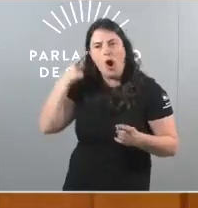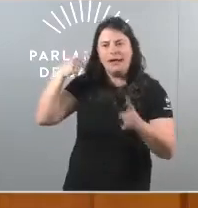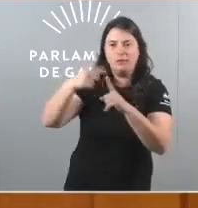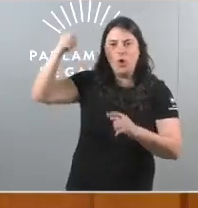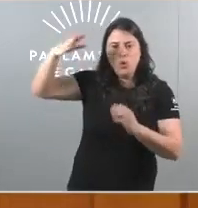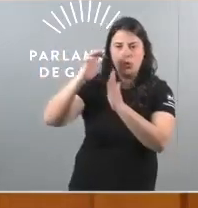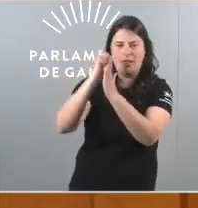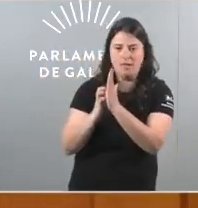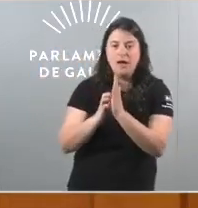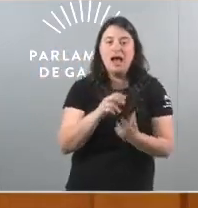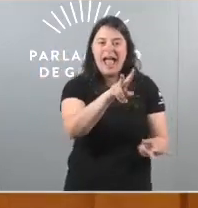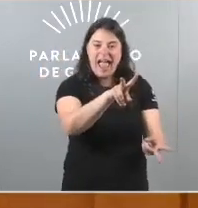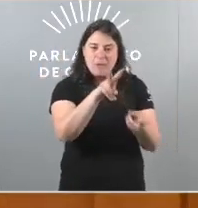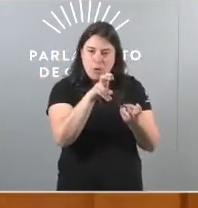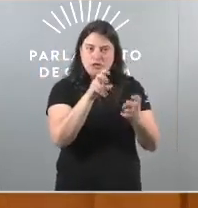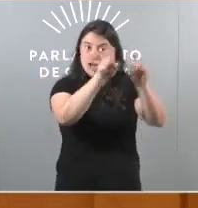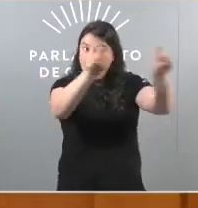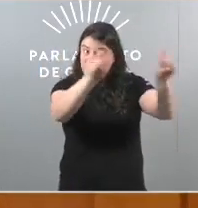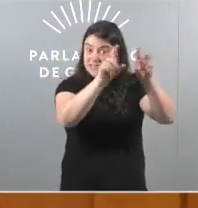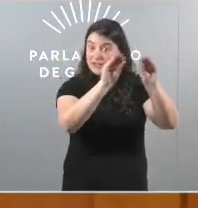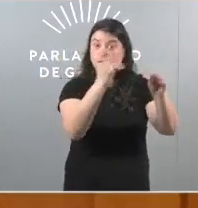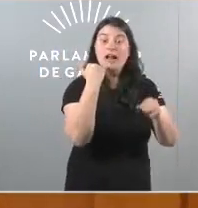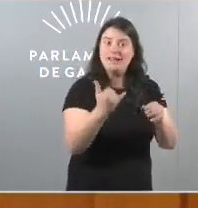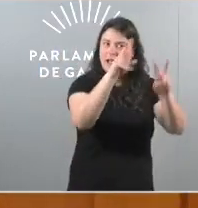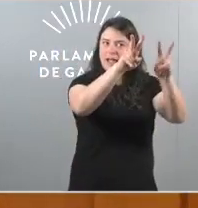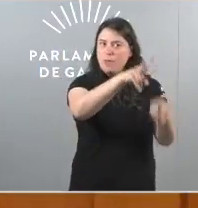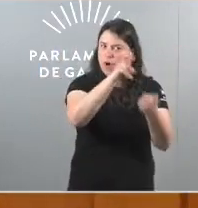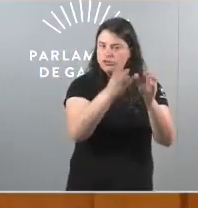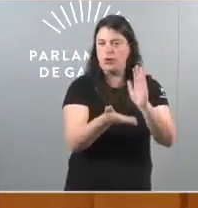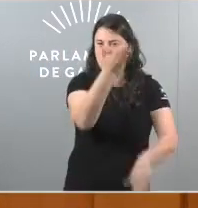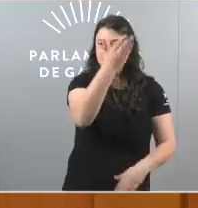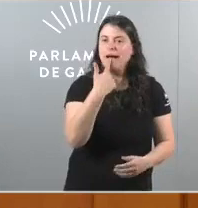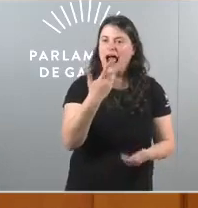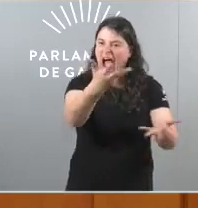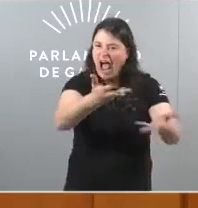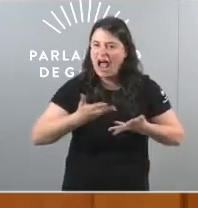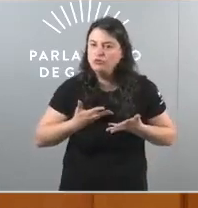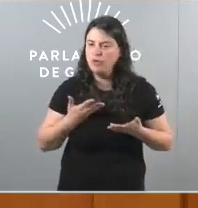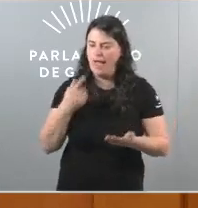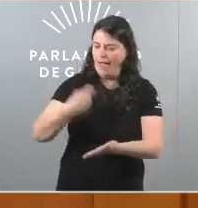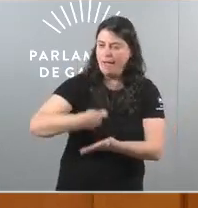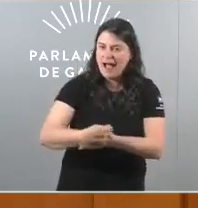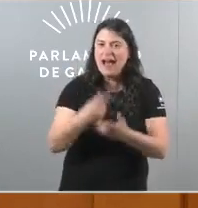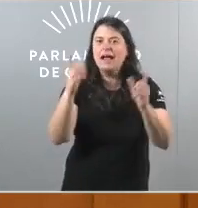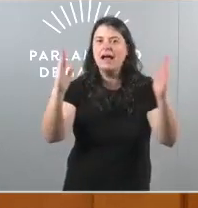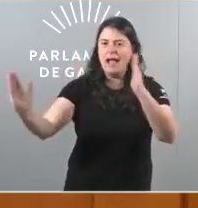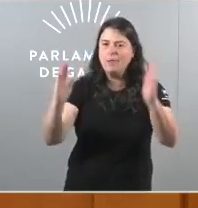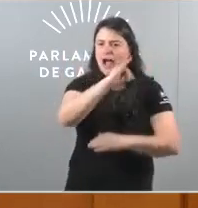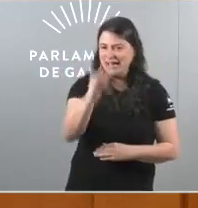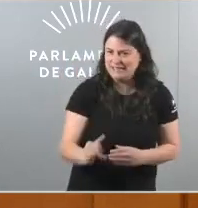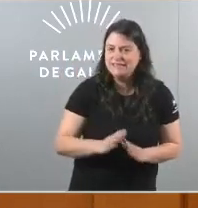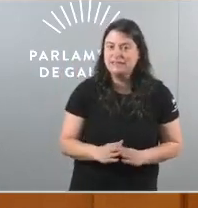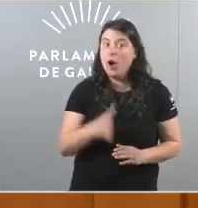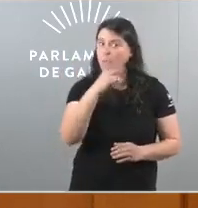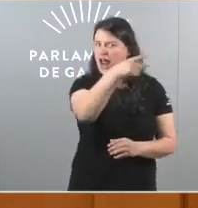e subir os impostos as eléctricas para que axuden a pagar unha crise coa que se están forrando porque claro que hai que se